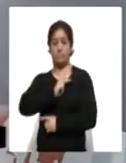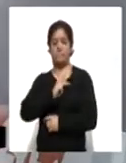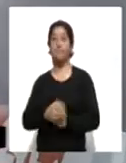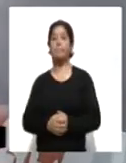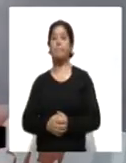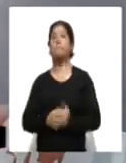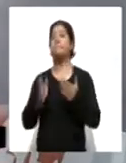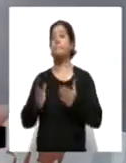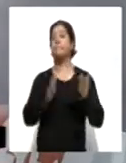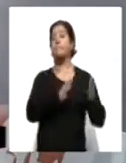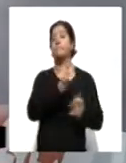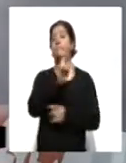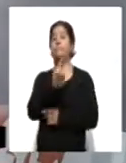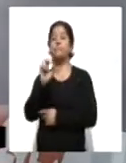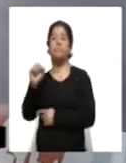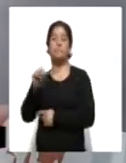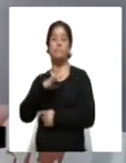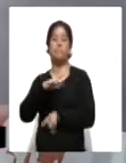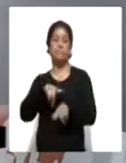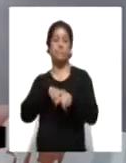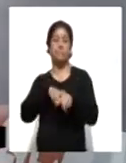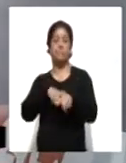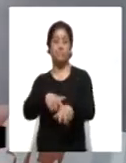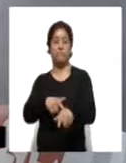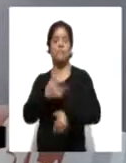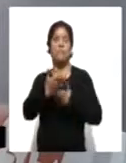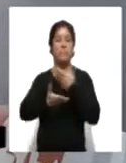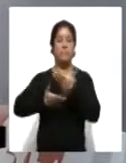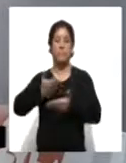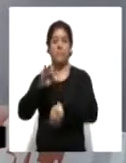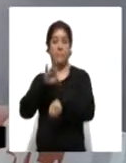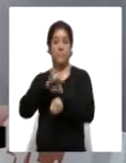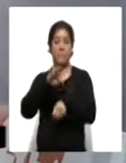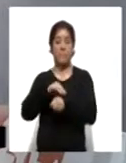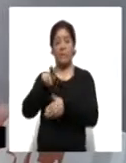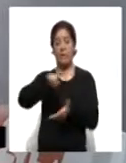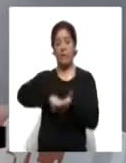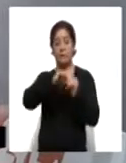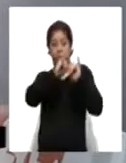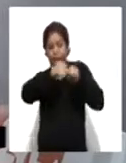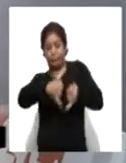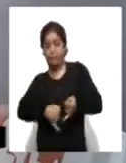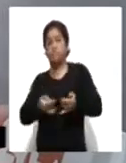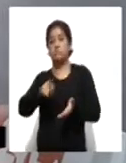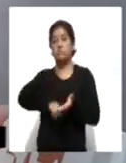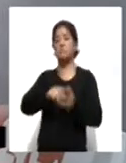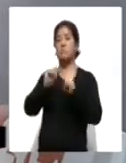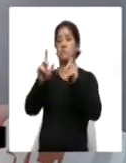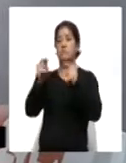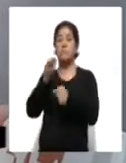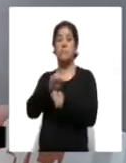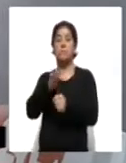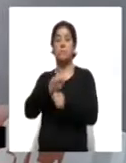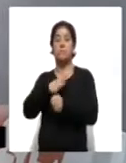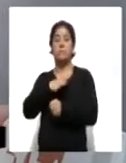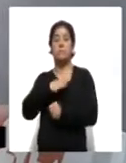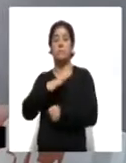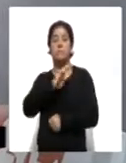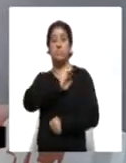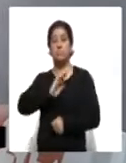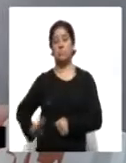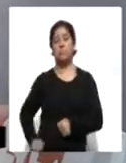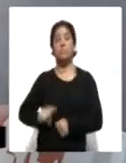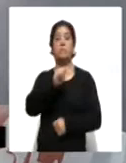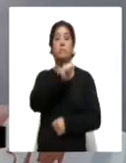Ruta por tu Salud continúa brindando servicios médicos integrales en el estado, en esta ocasión se encuentra en el municipio de Tetlanoca.